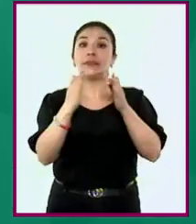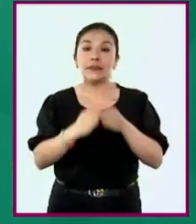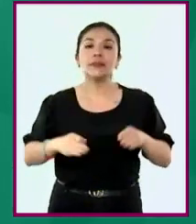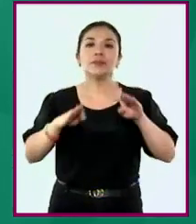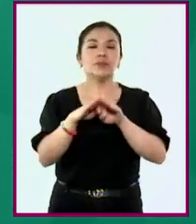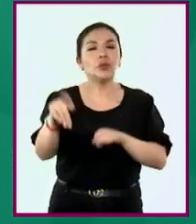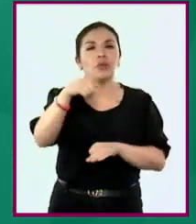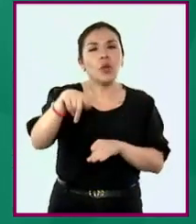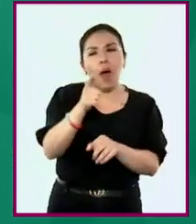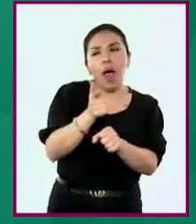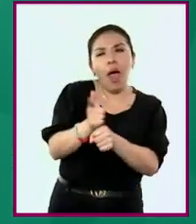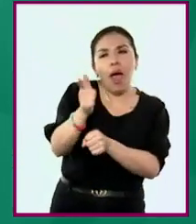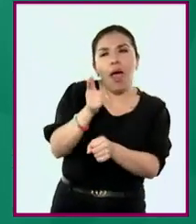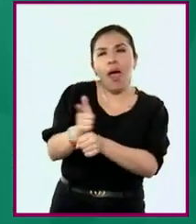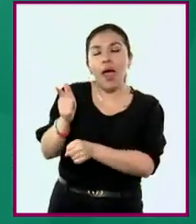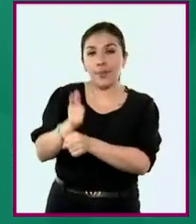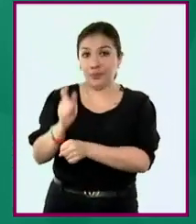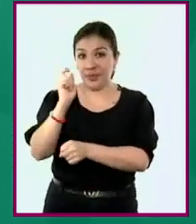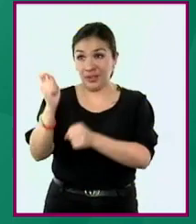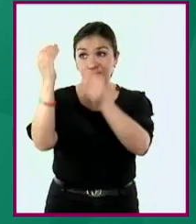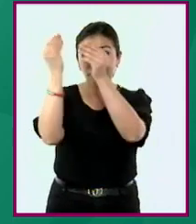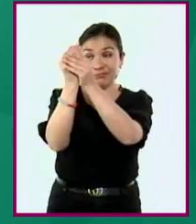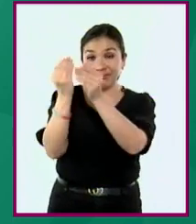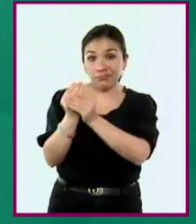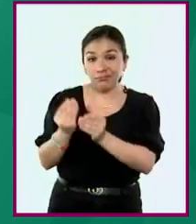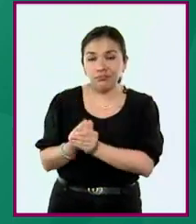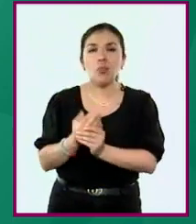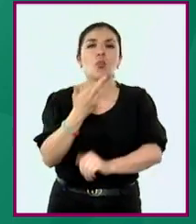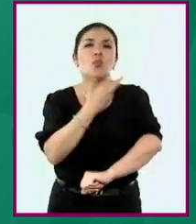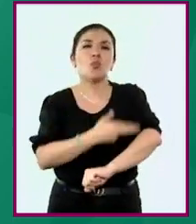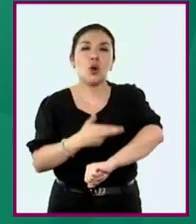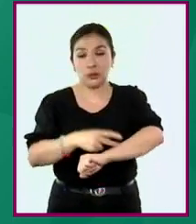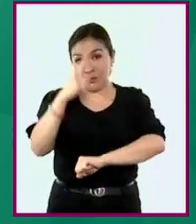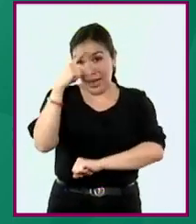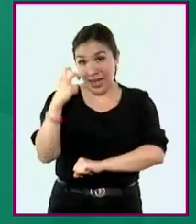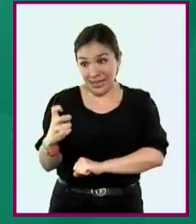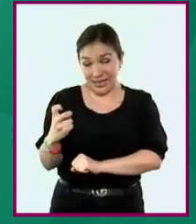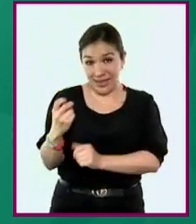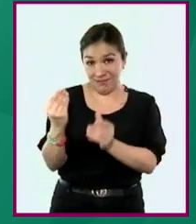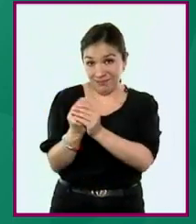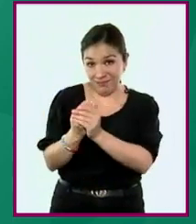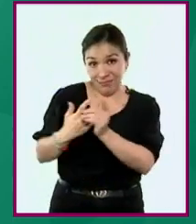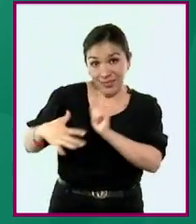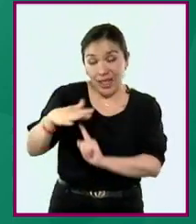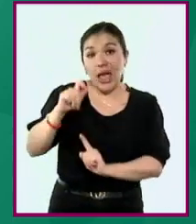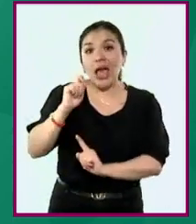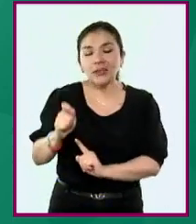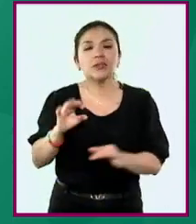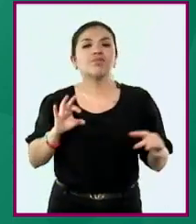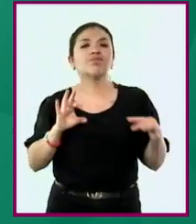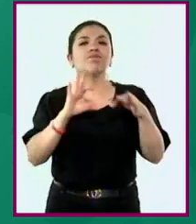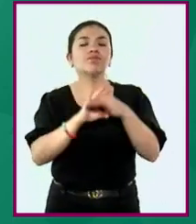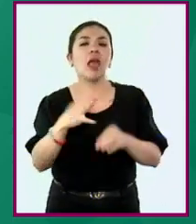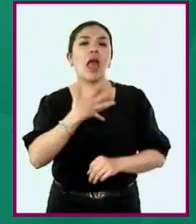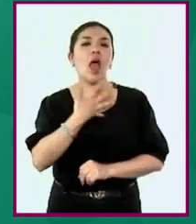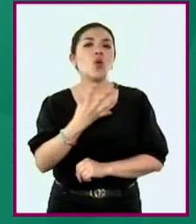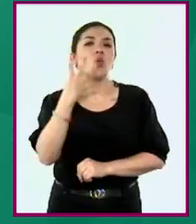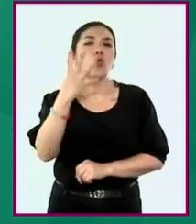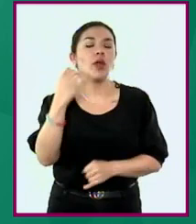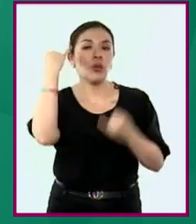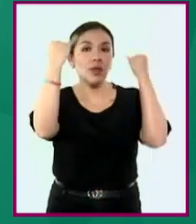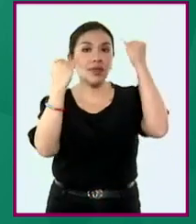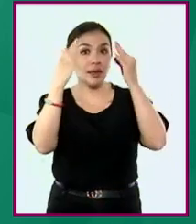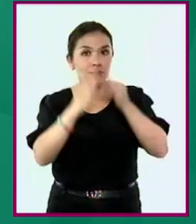importante que identifiquemos que los contenidos y procesos de este campo se asocian a partir de